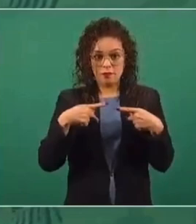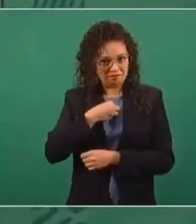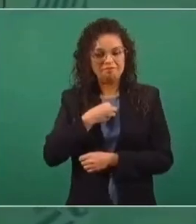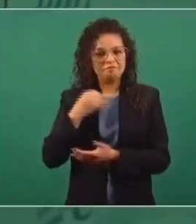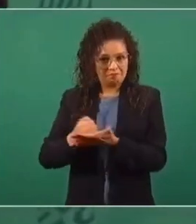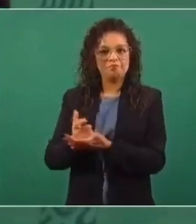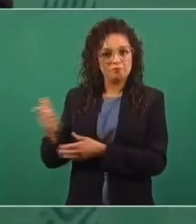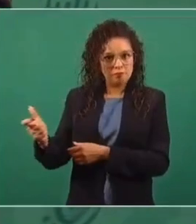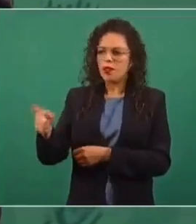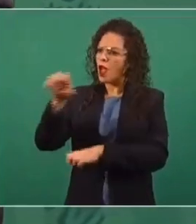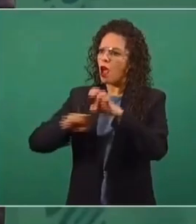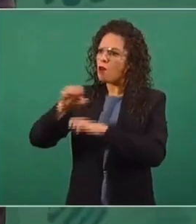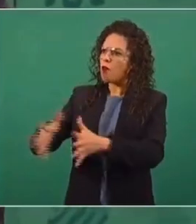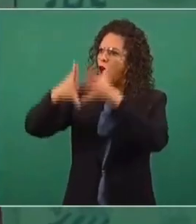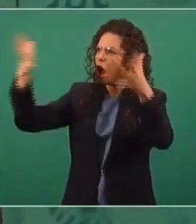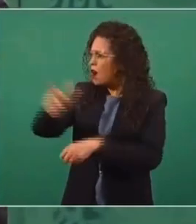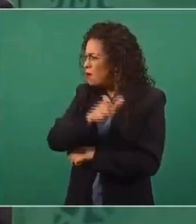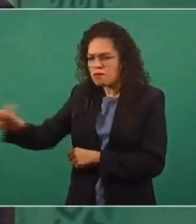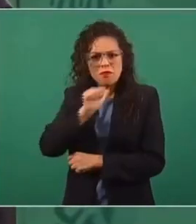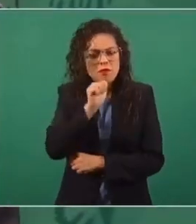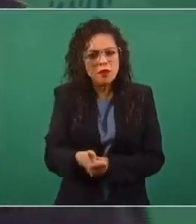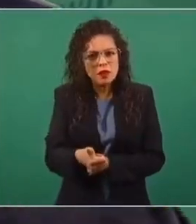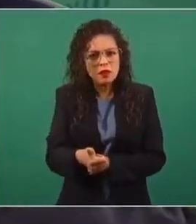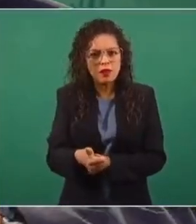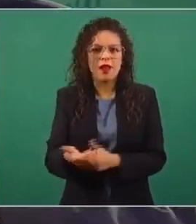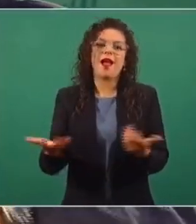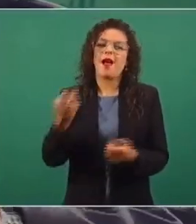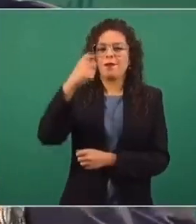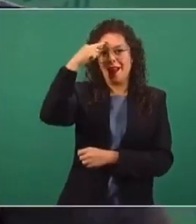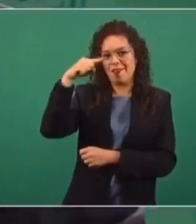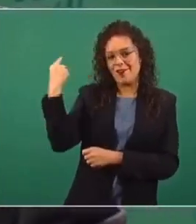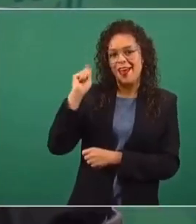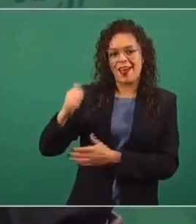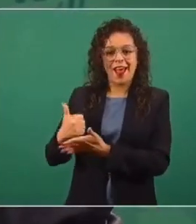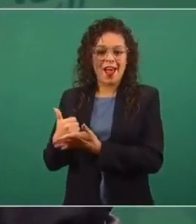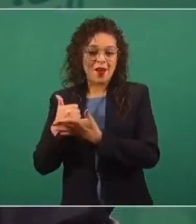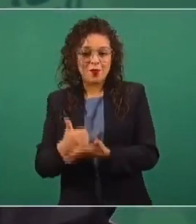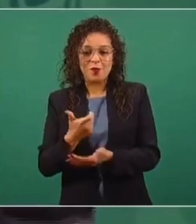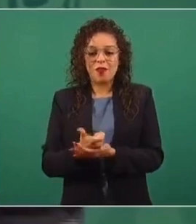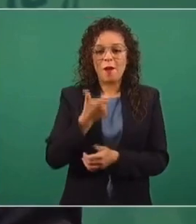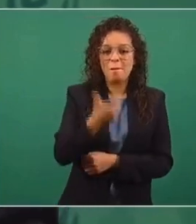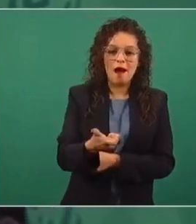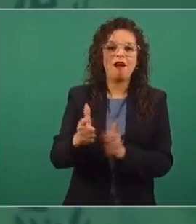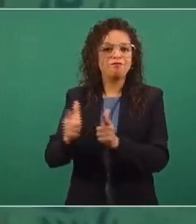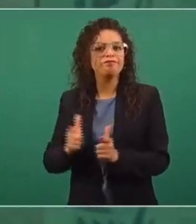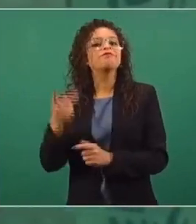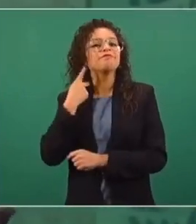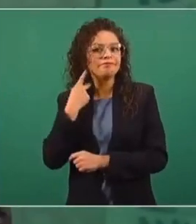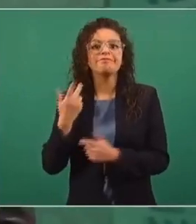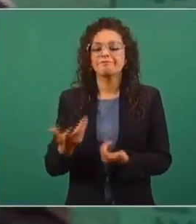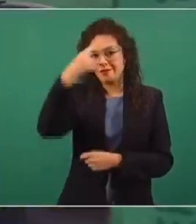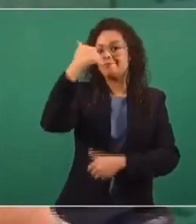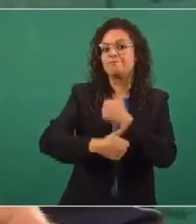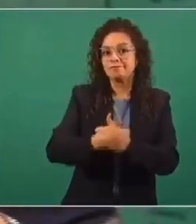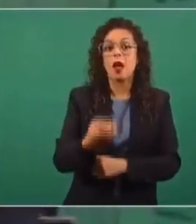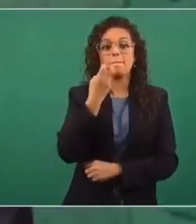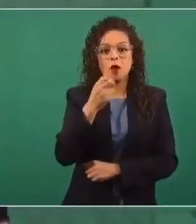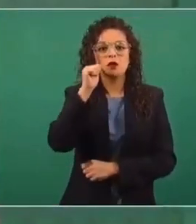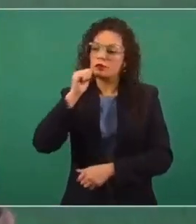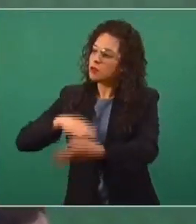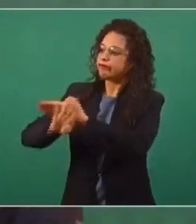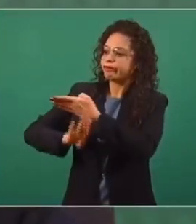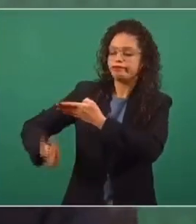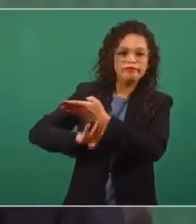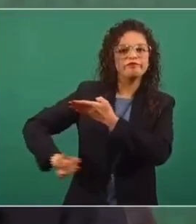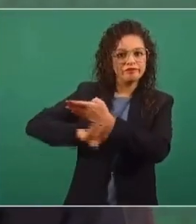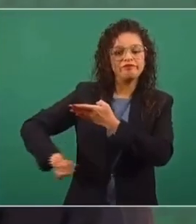arriba no pagaban. Pues por eso financiaban campañas, por eso las cargas sucias en contra de nosotros.